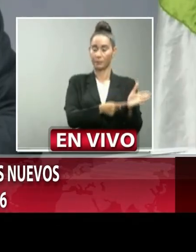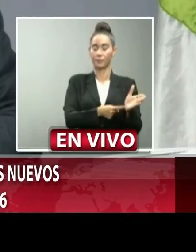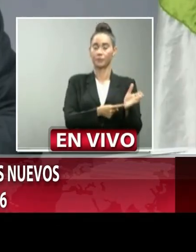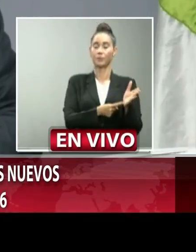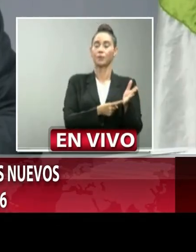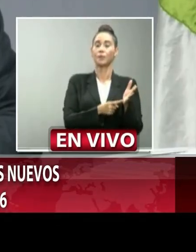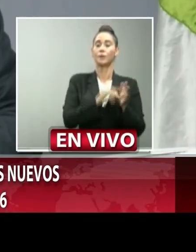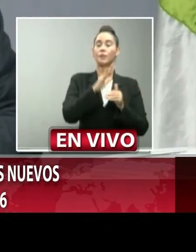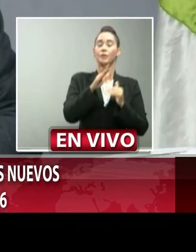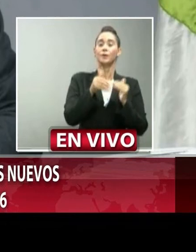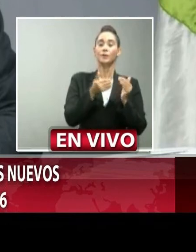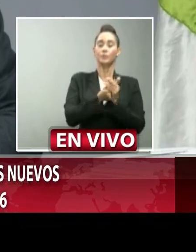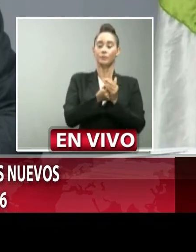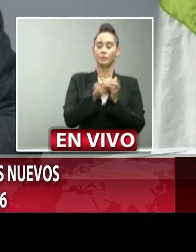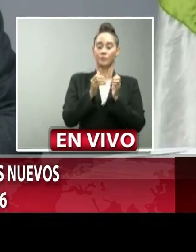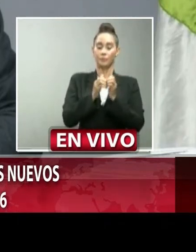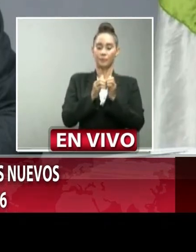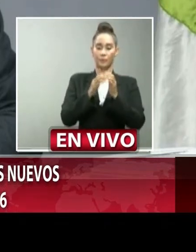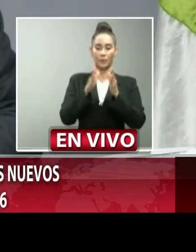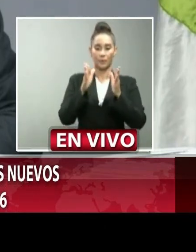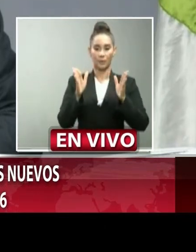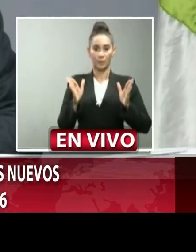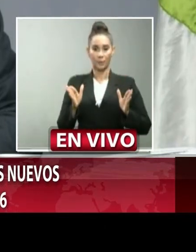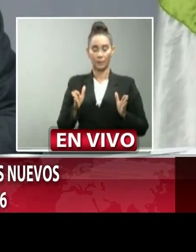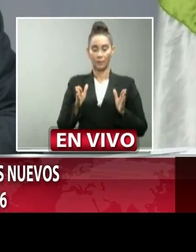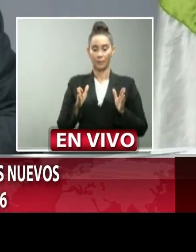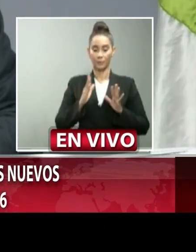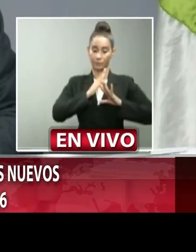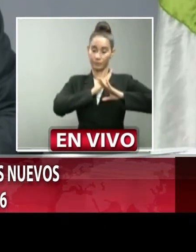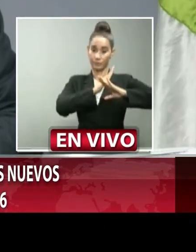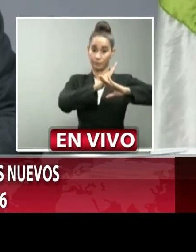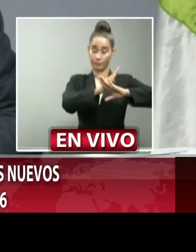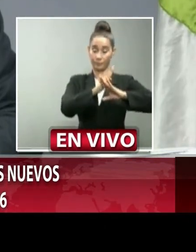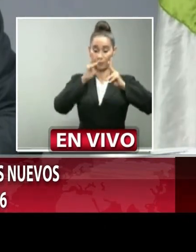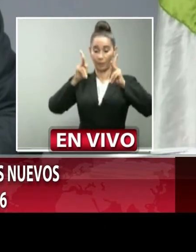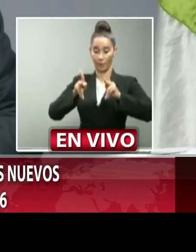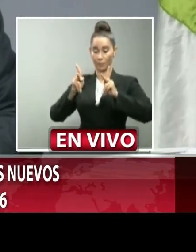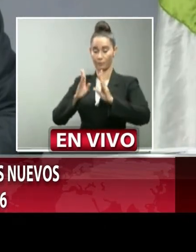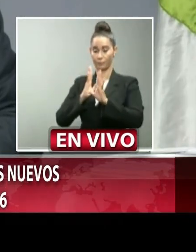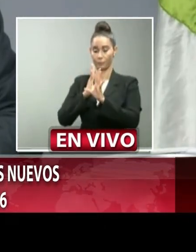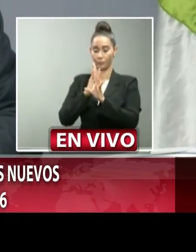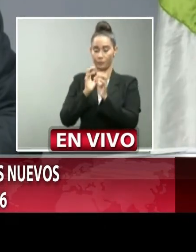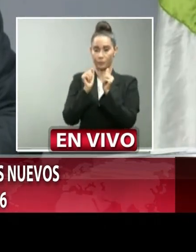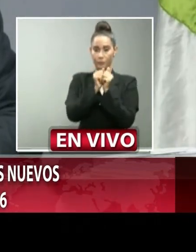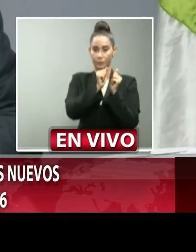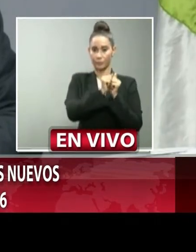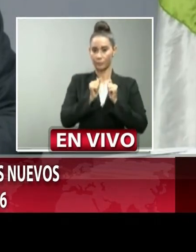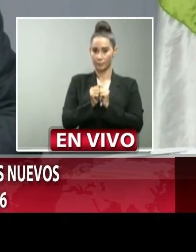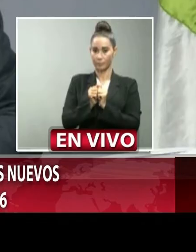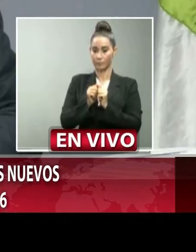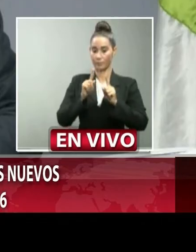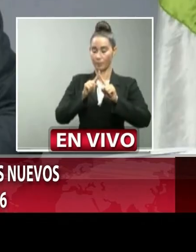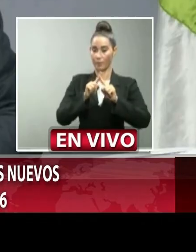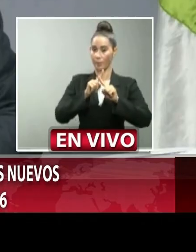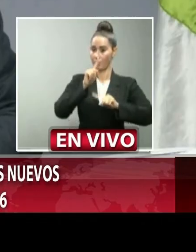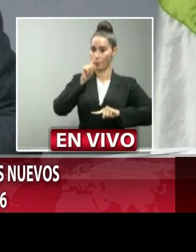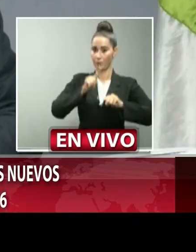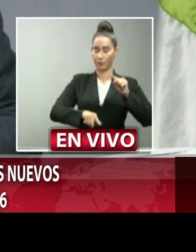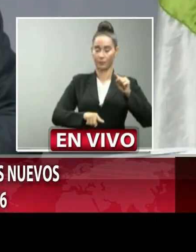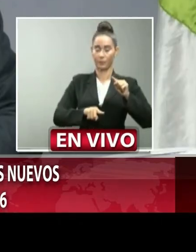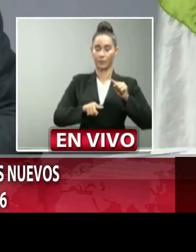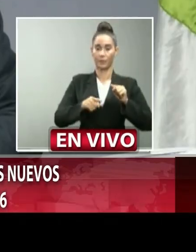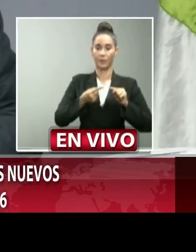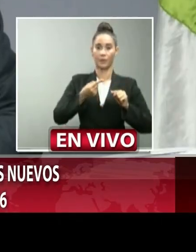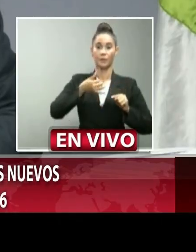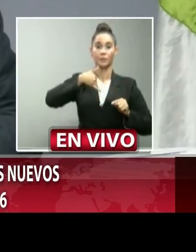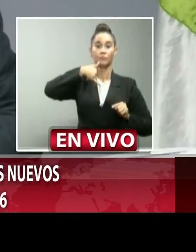durante los periodos de apertura evitar las aglomeraciones reiteramos que desde el día de ayer